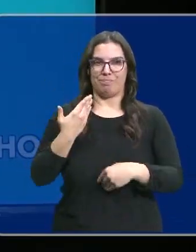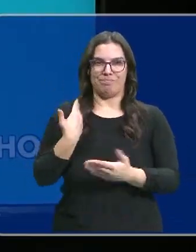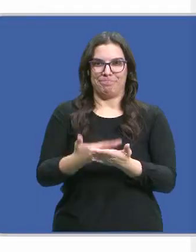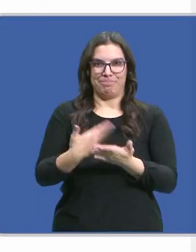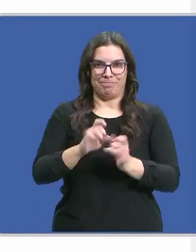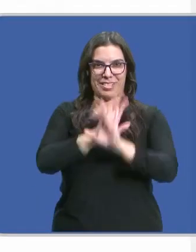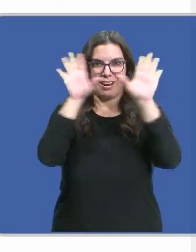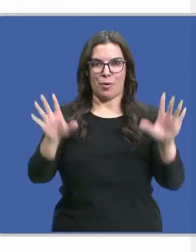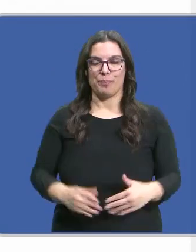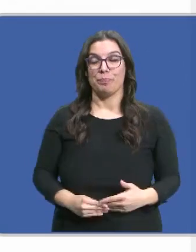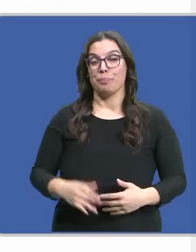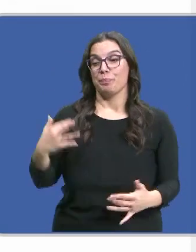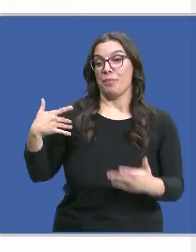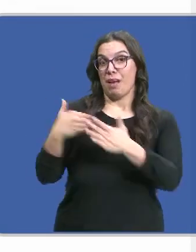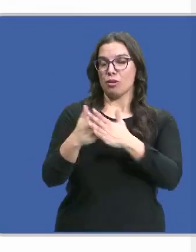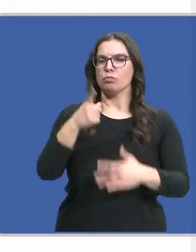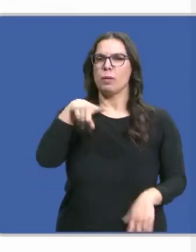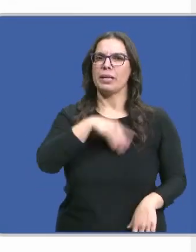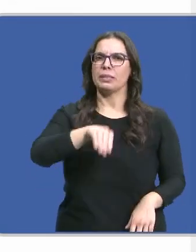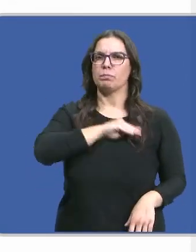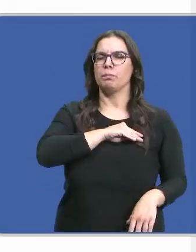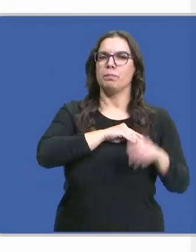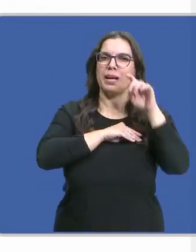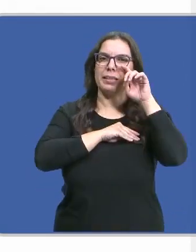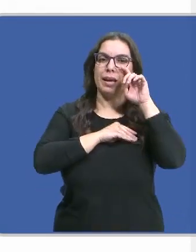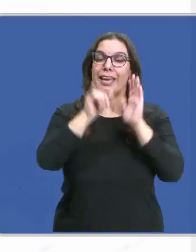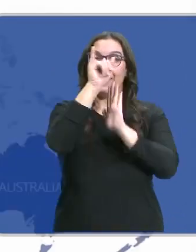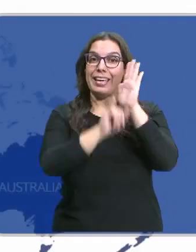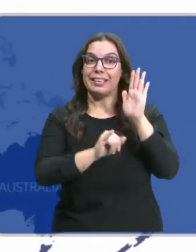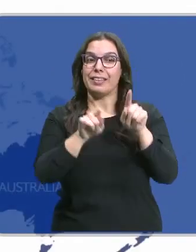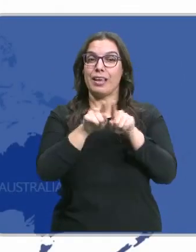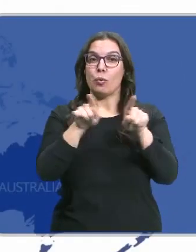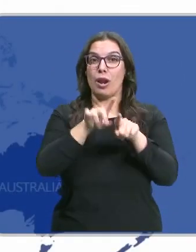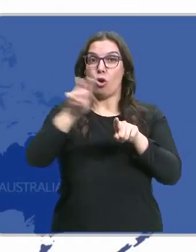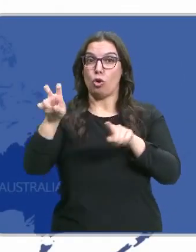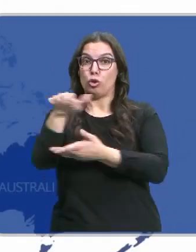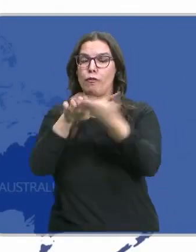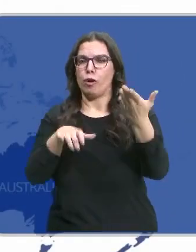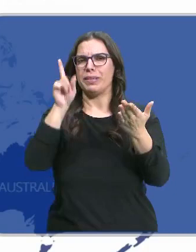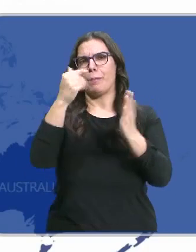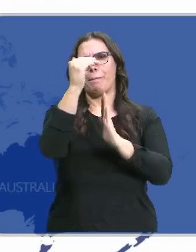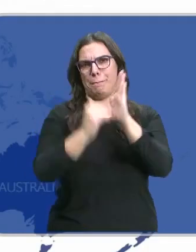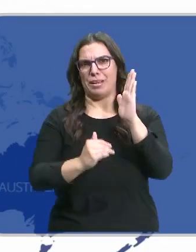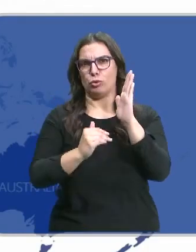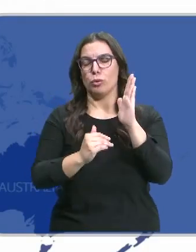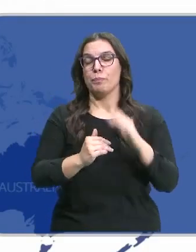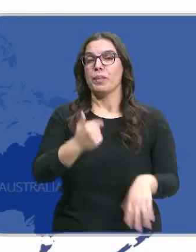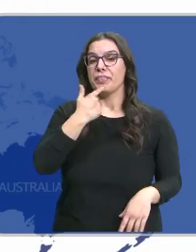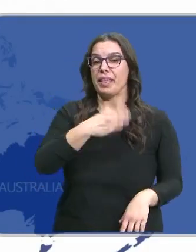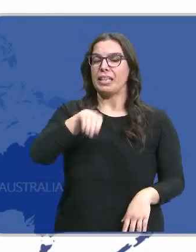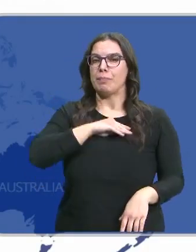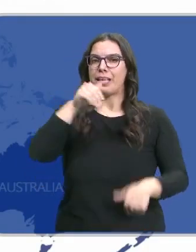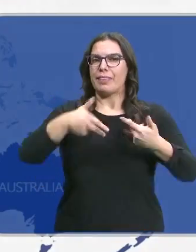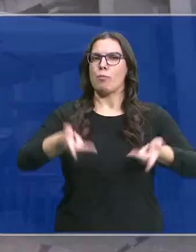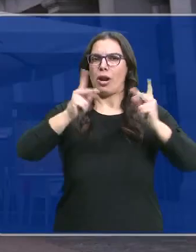intenciones. En los últimos años España también ha perdido posiciones en el índice de The Economist. Este año ha vuelto a considerar a nuestro país una